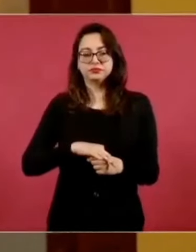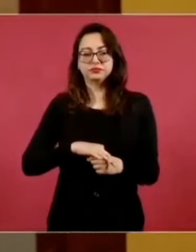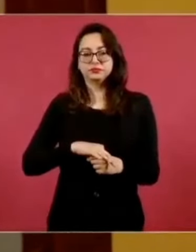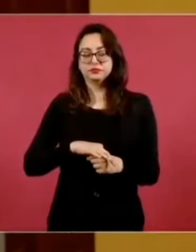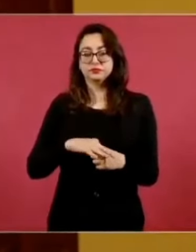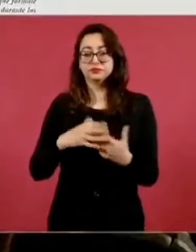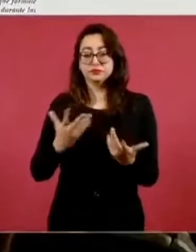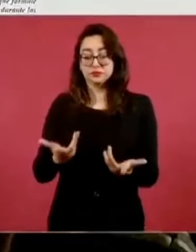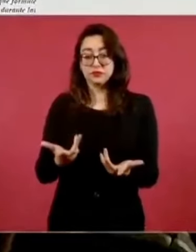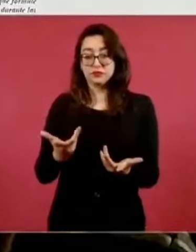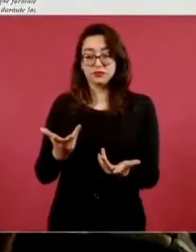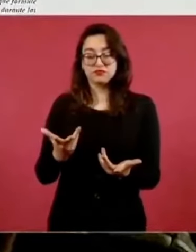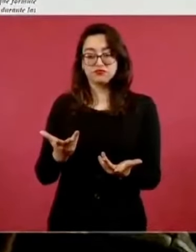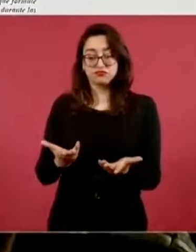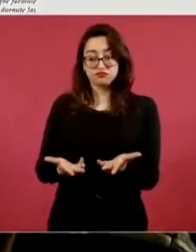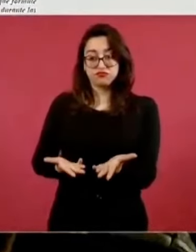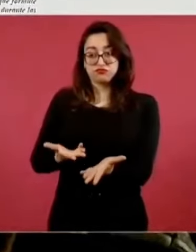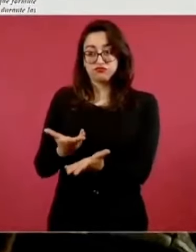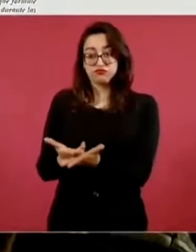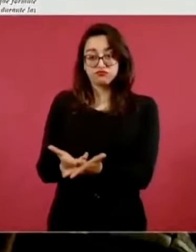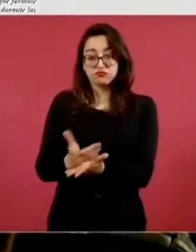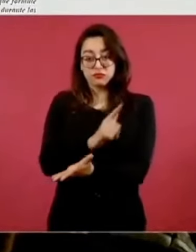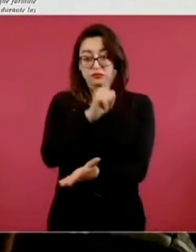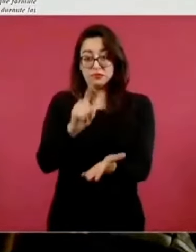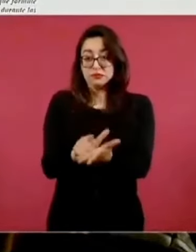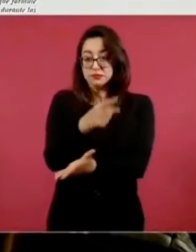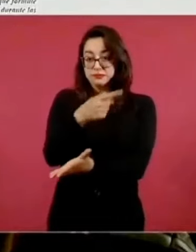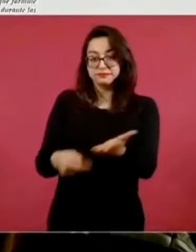propuesta del ministro Pérez Ayán.